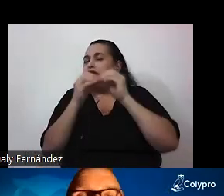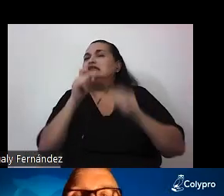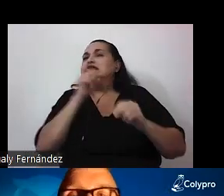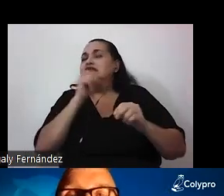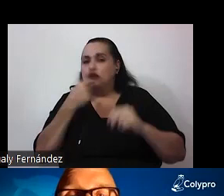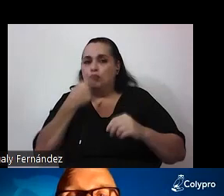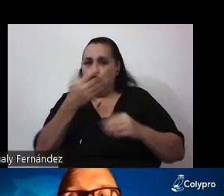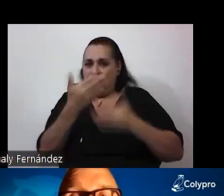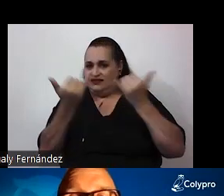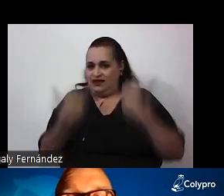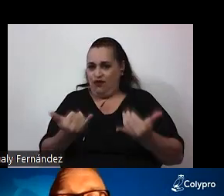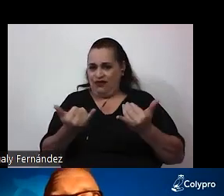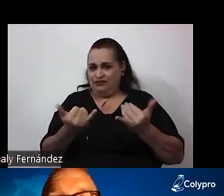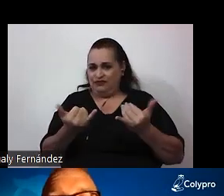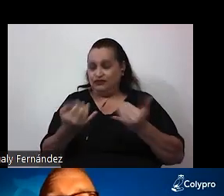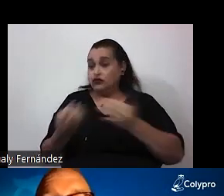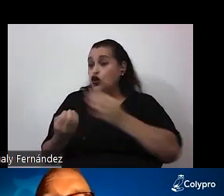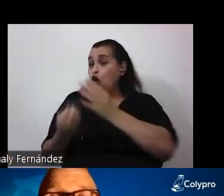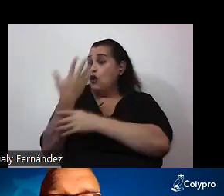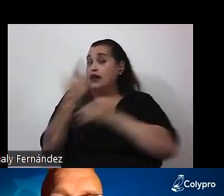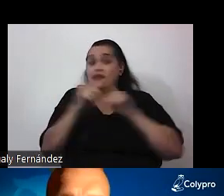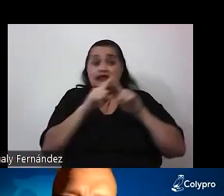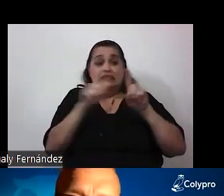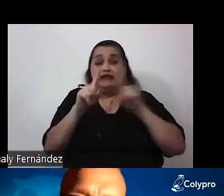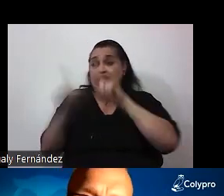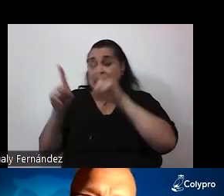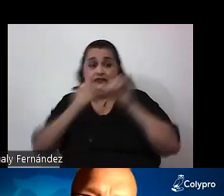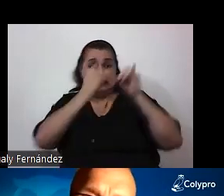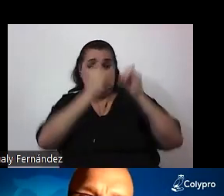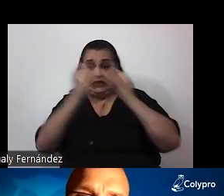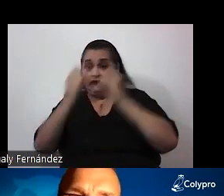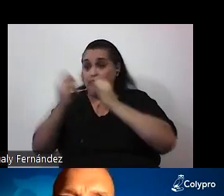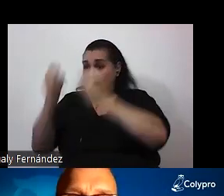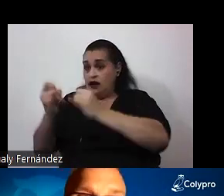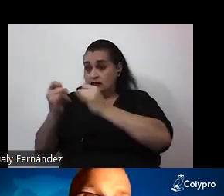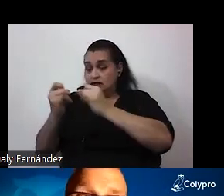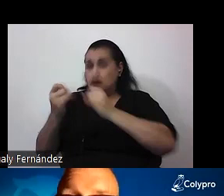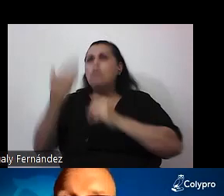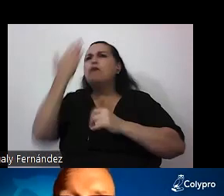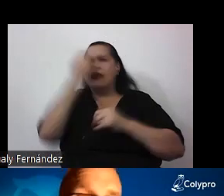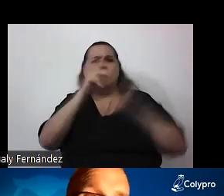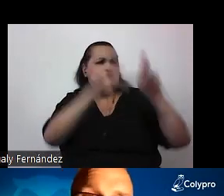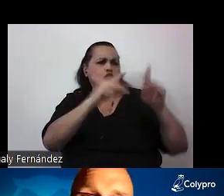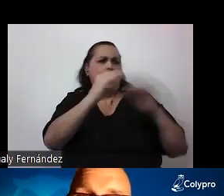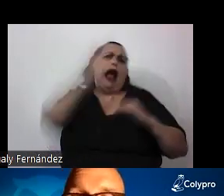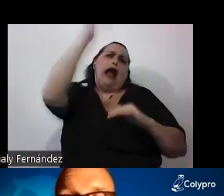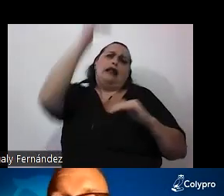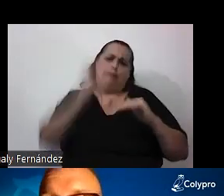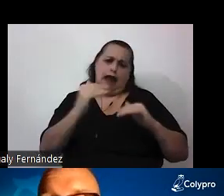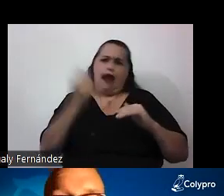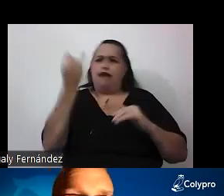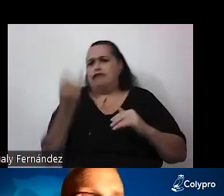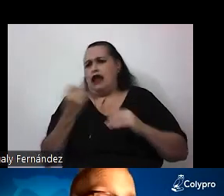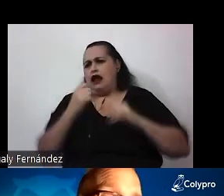acerca de el origen de las diferencias entre individuos ¿Por qué hay personas más altas más bajas más delgadas menos